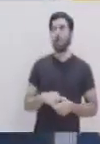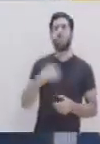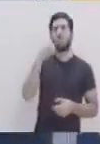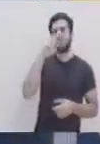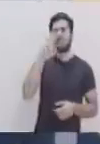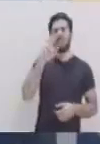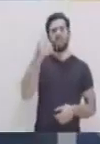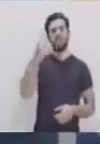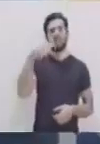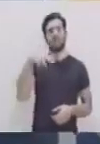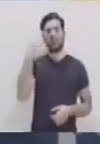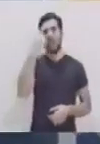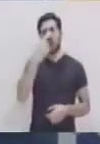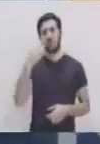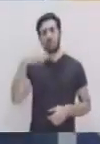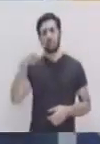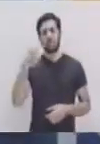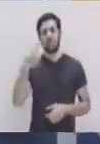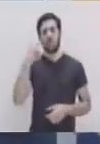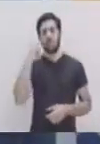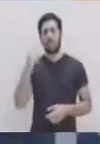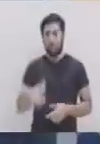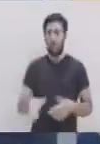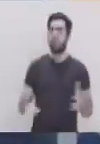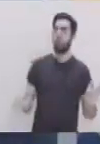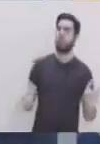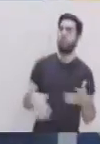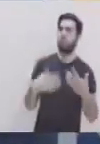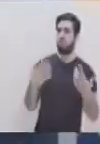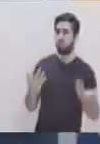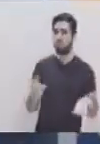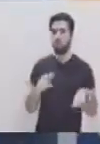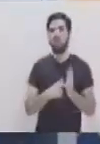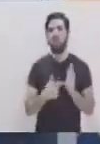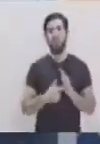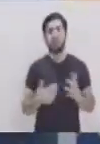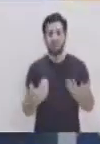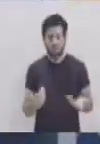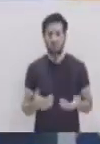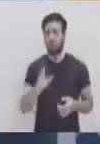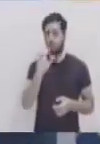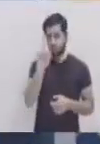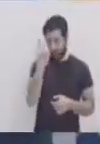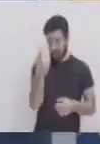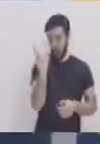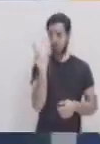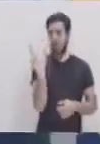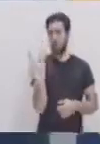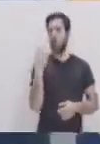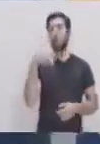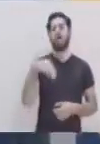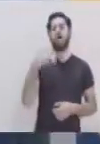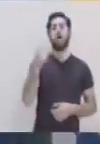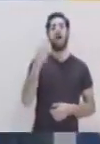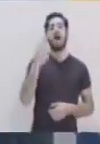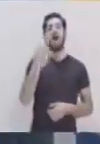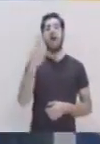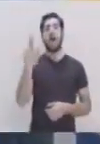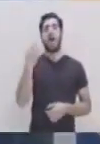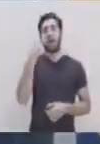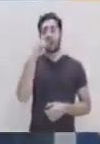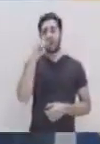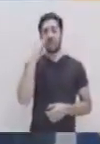primero describir cada uno de estos conceptos. Y voy a iniciar con el primero, que es narrativa. Debemos de recordar que la